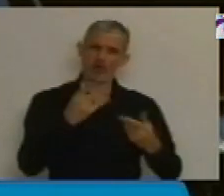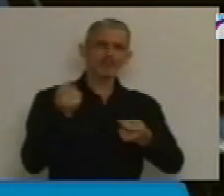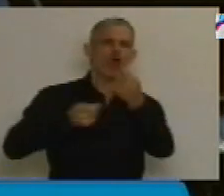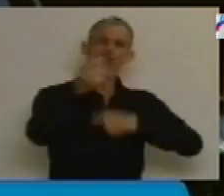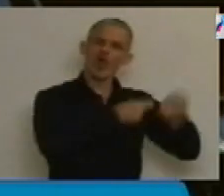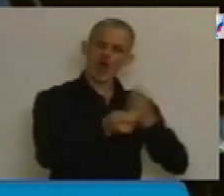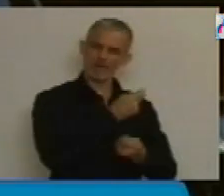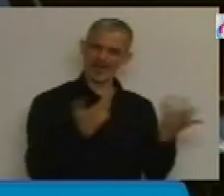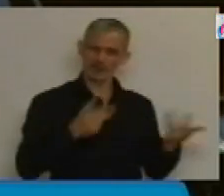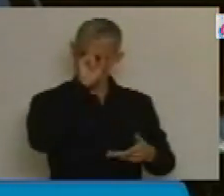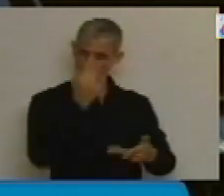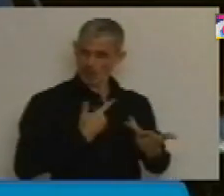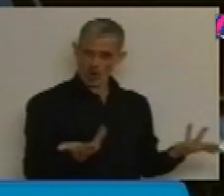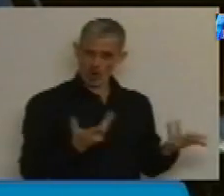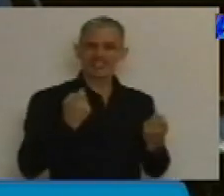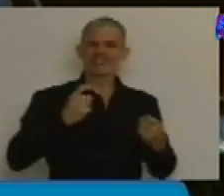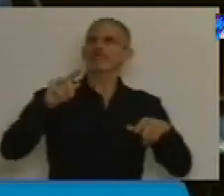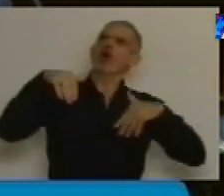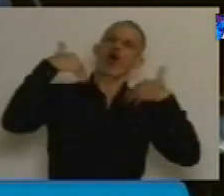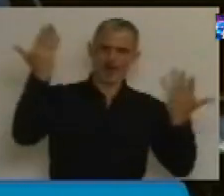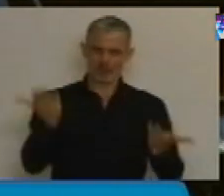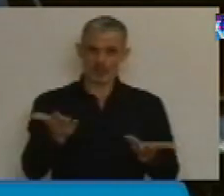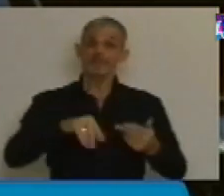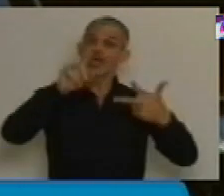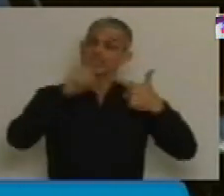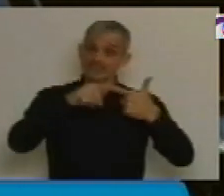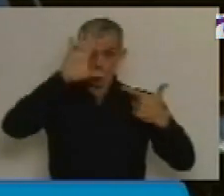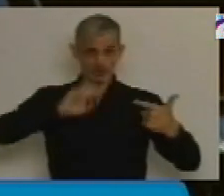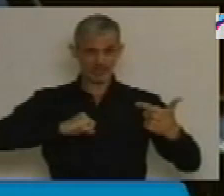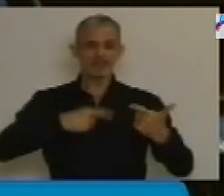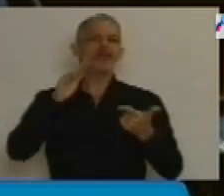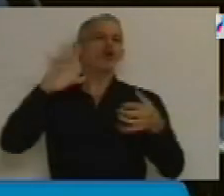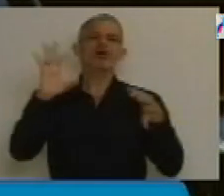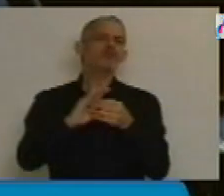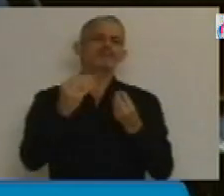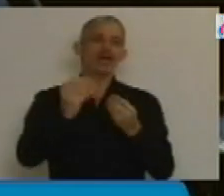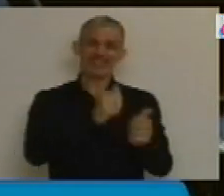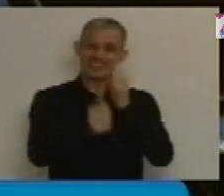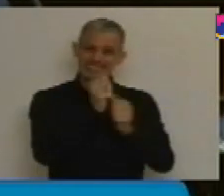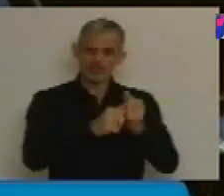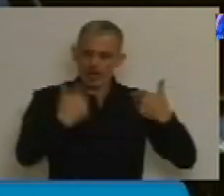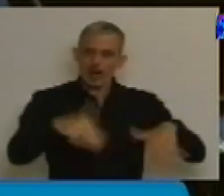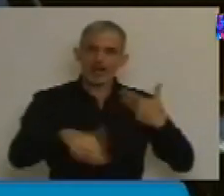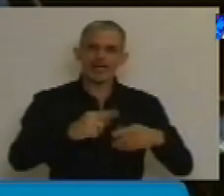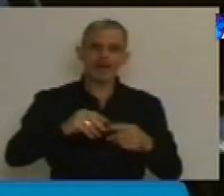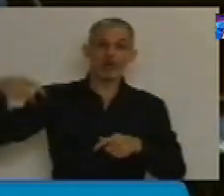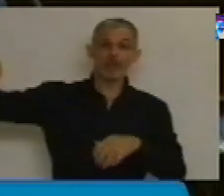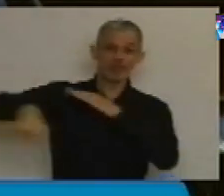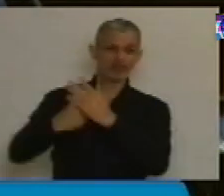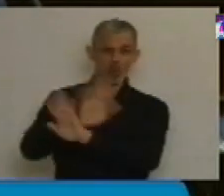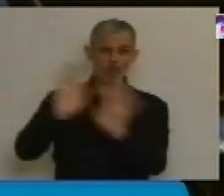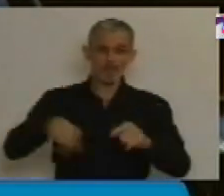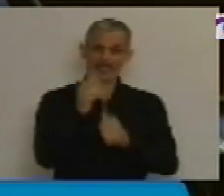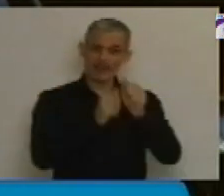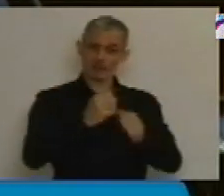a nivel estratégico. Por eso entendemos claramente que ese segundo desafío que tiene que ver con industrialización acelerada sustitutiva de importaciones y